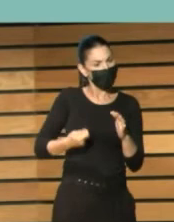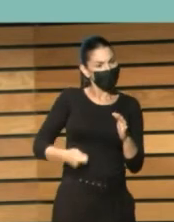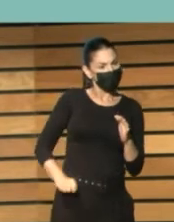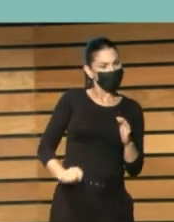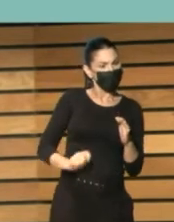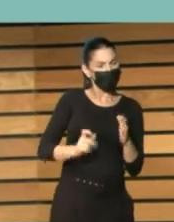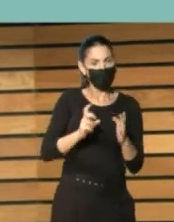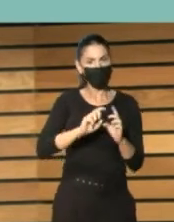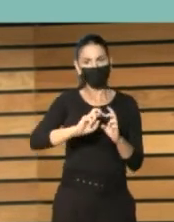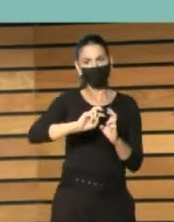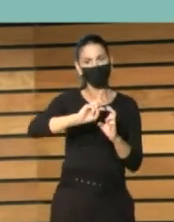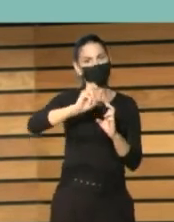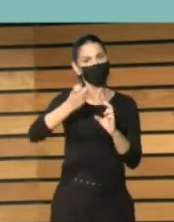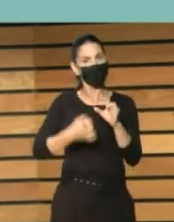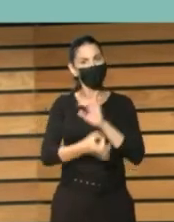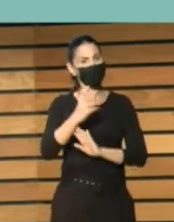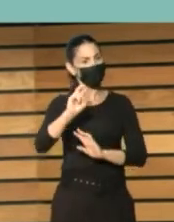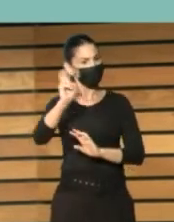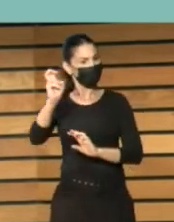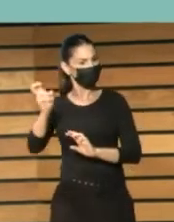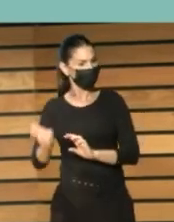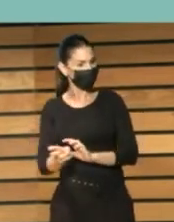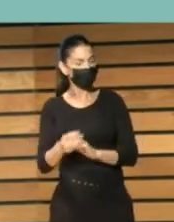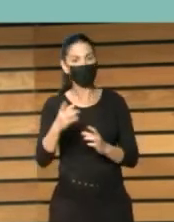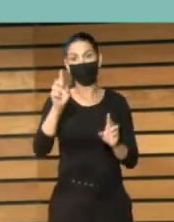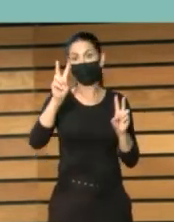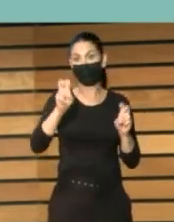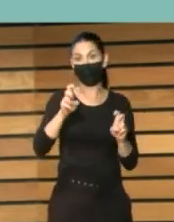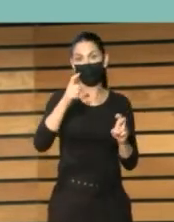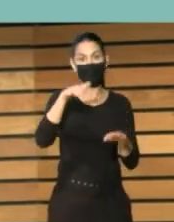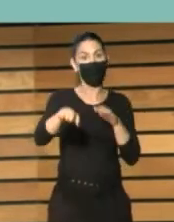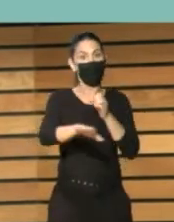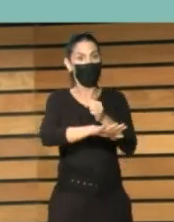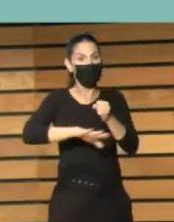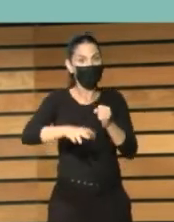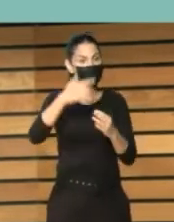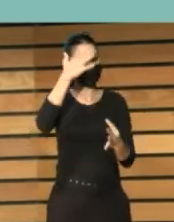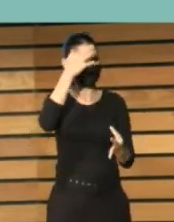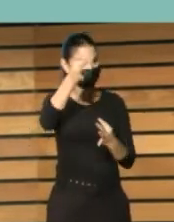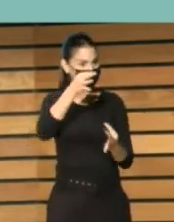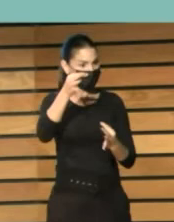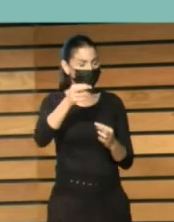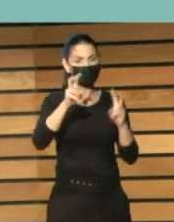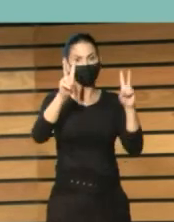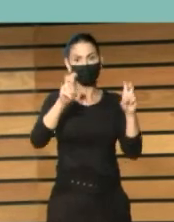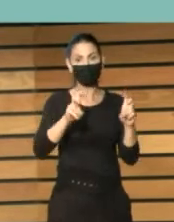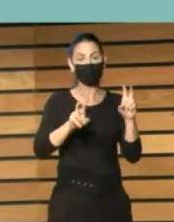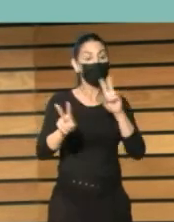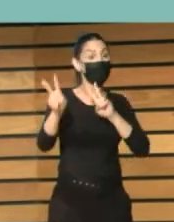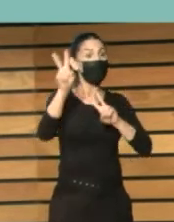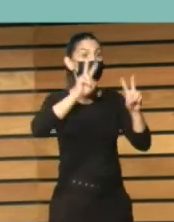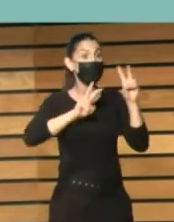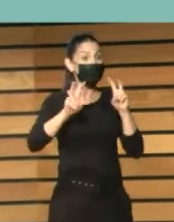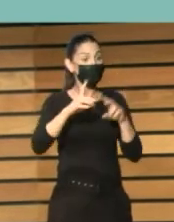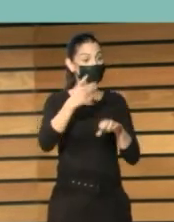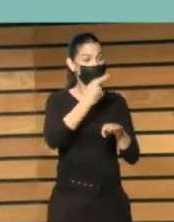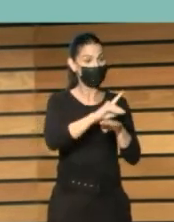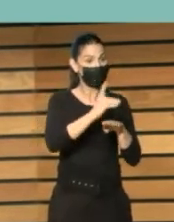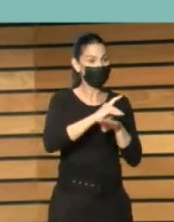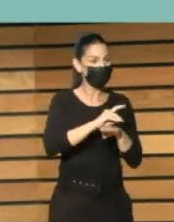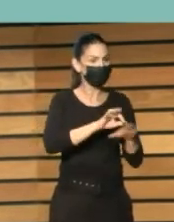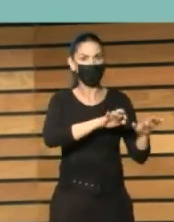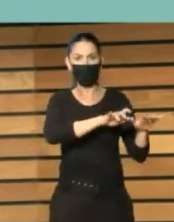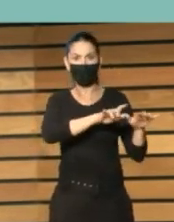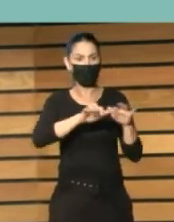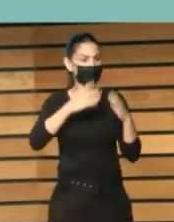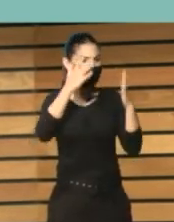bibliotecario digital necesita tener conocimientos sobre bases de datos, sobre procesamiento de imagen digital, sobre programas informáticos,